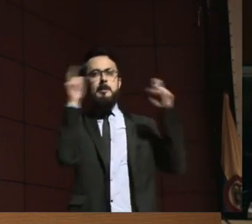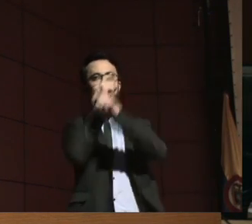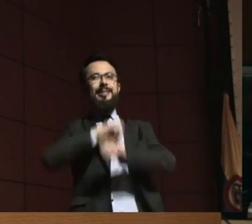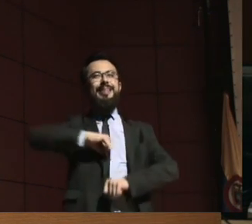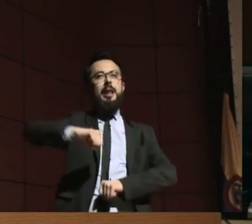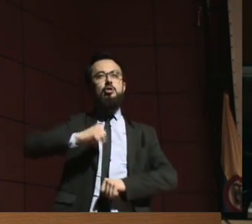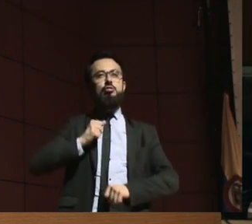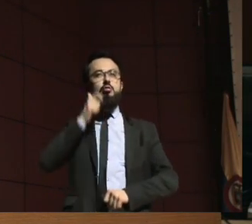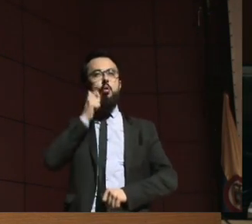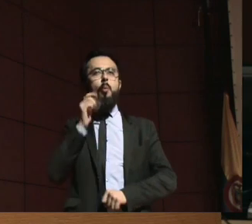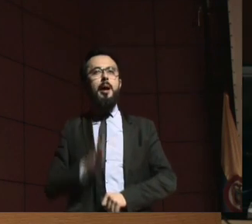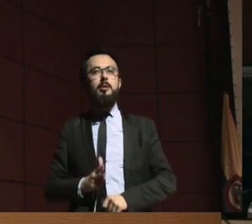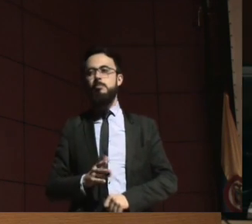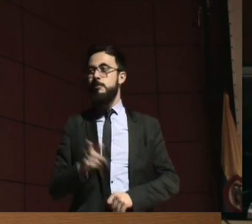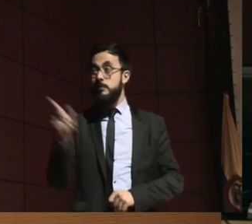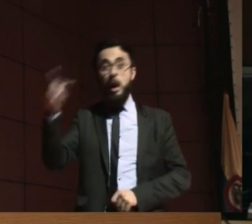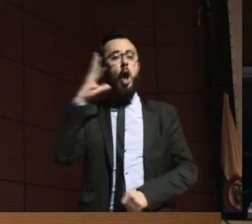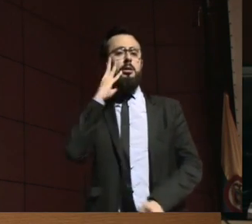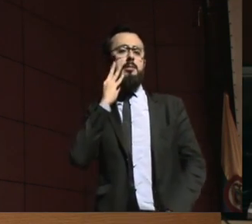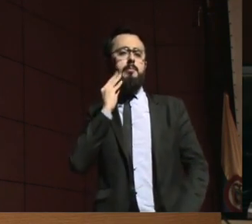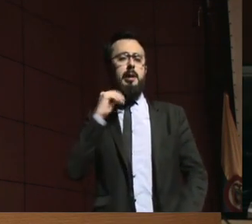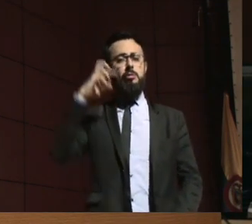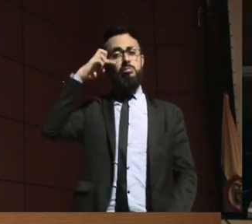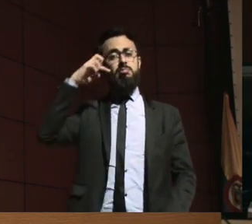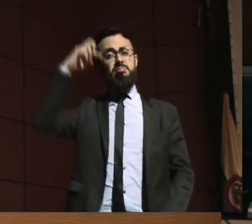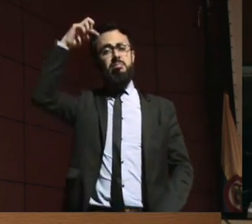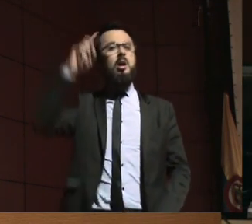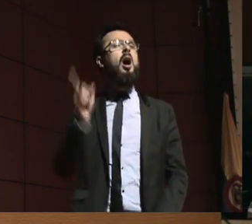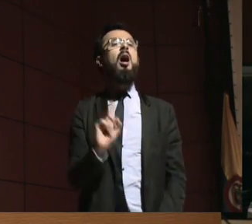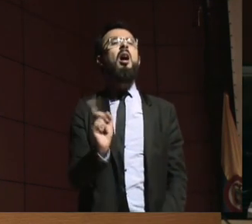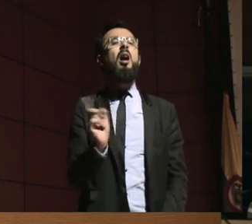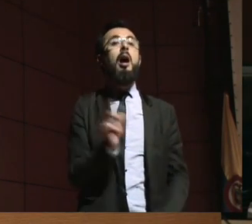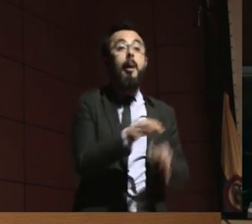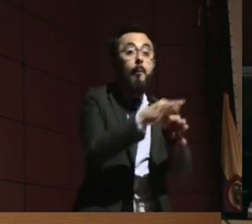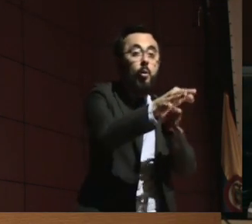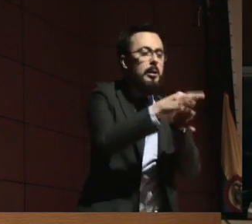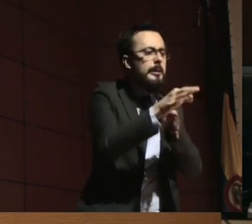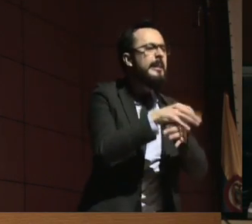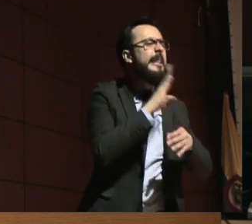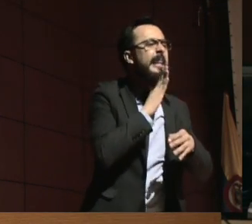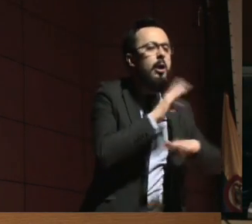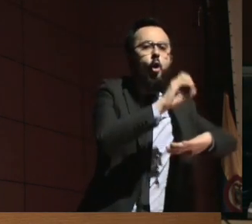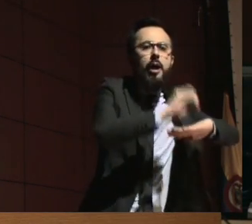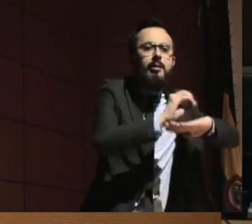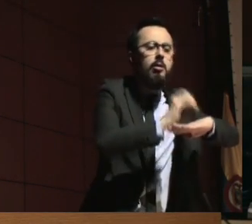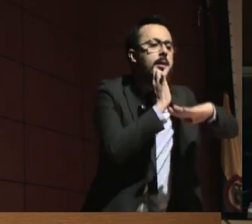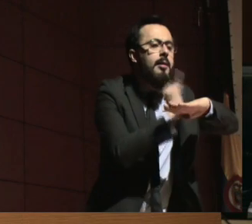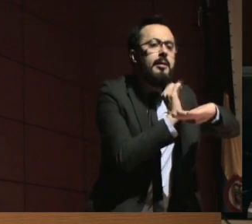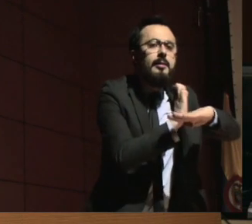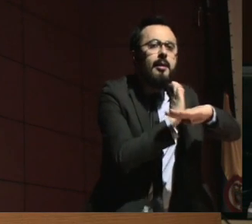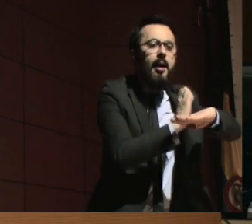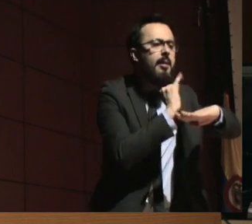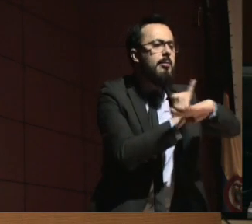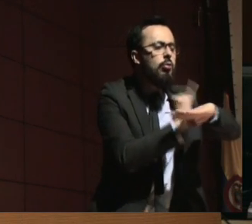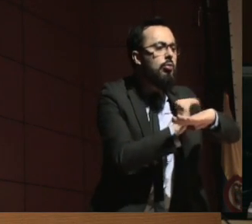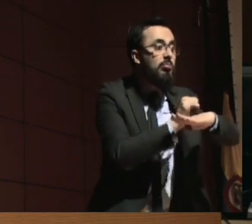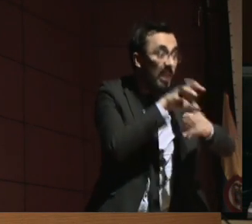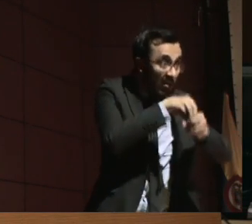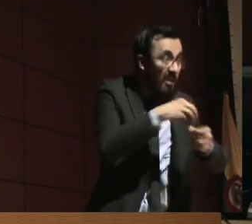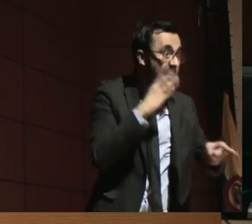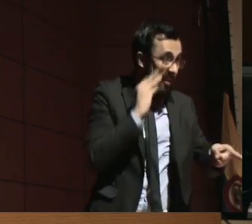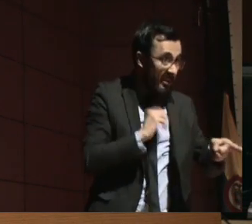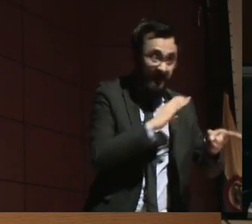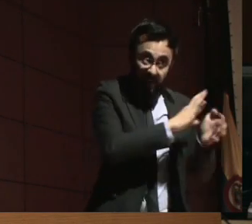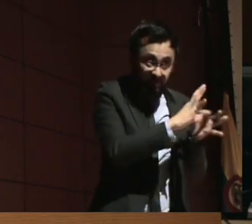deben ser las instituciones de esos territorios quienes hagan esa valoración y nos den las sugerencias.